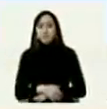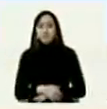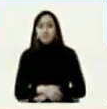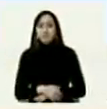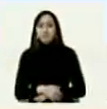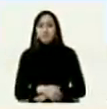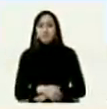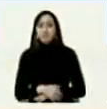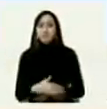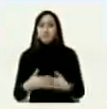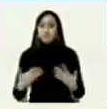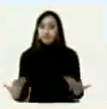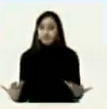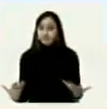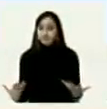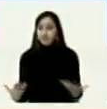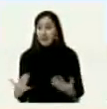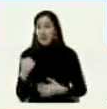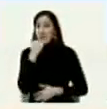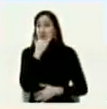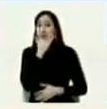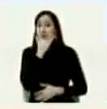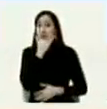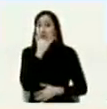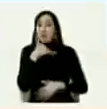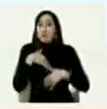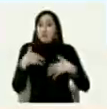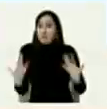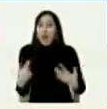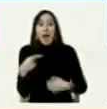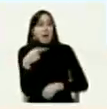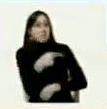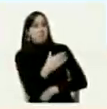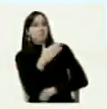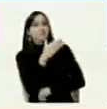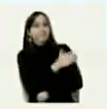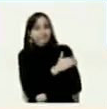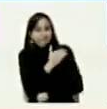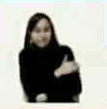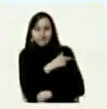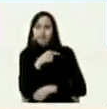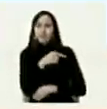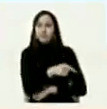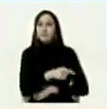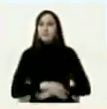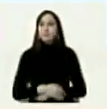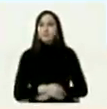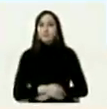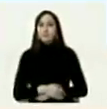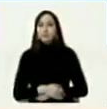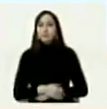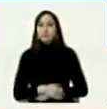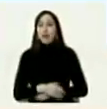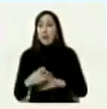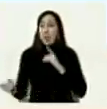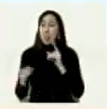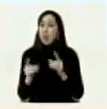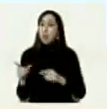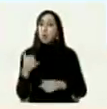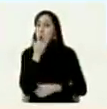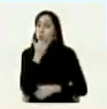si se habla de fracaso podemos hablar del fracaso de la oposición no del fracaso de los diálogos